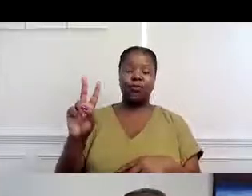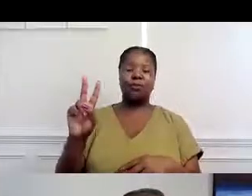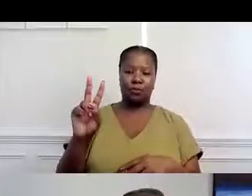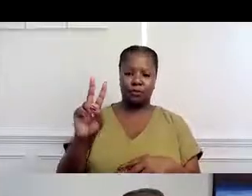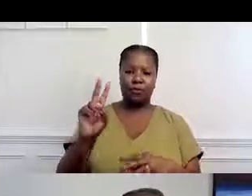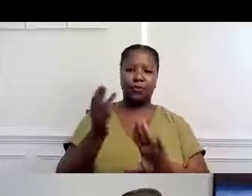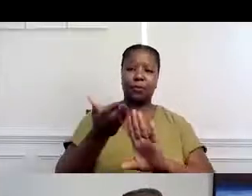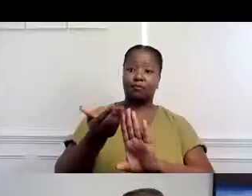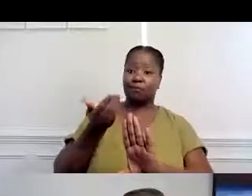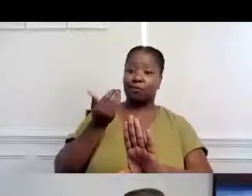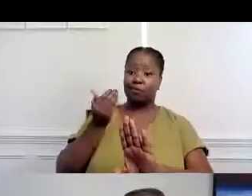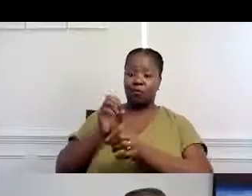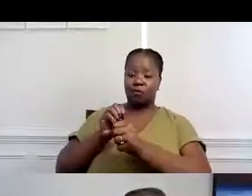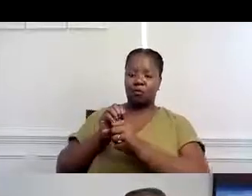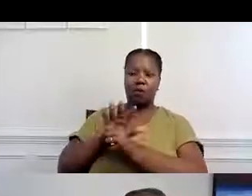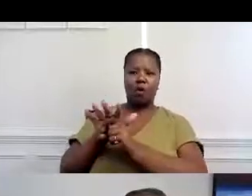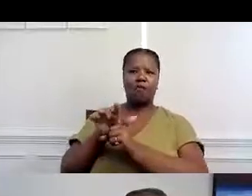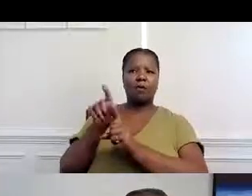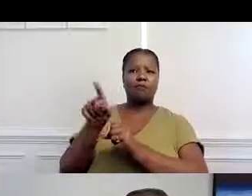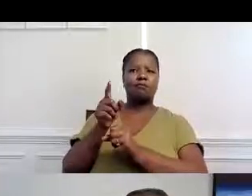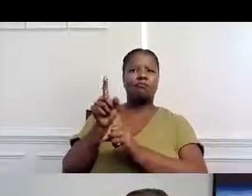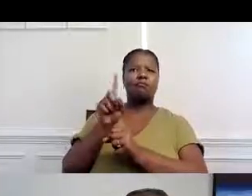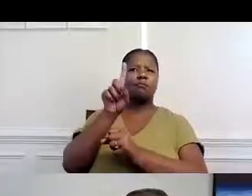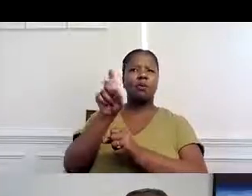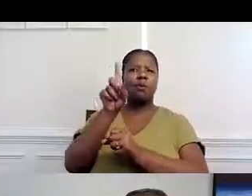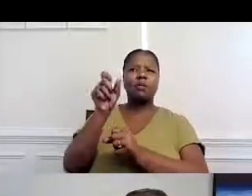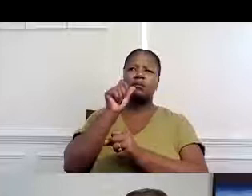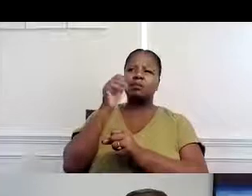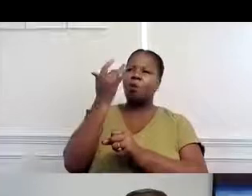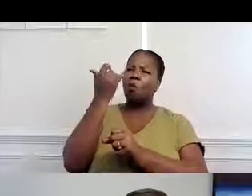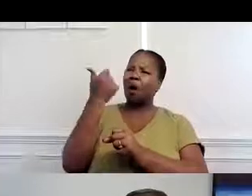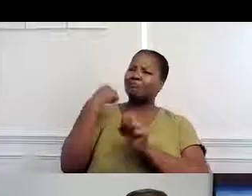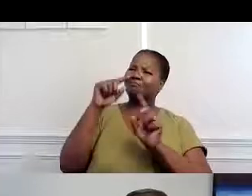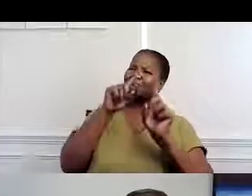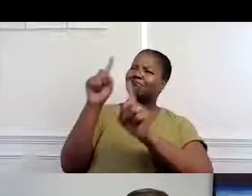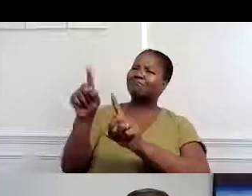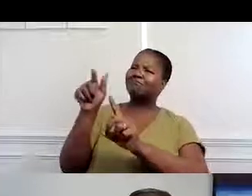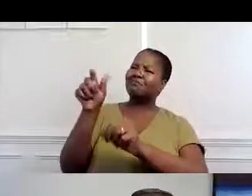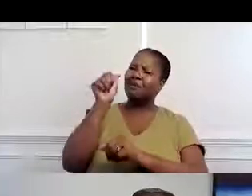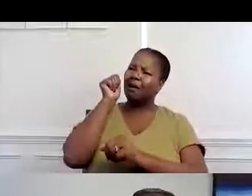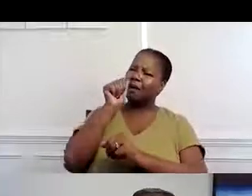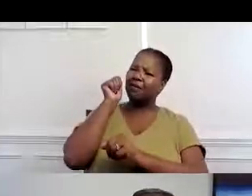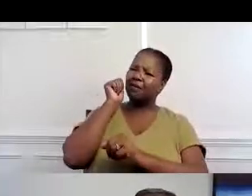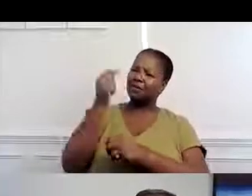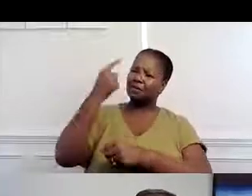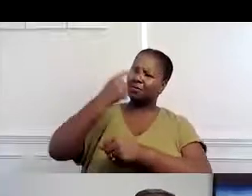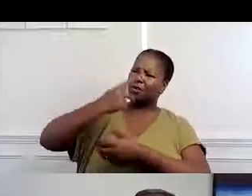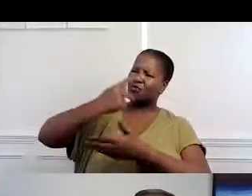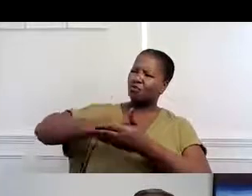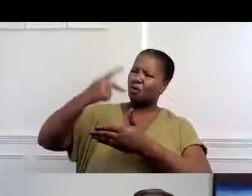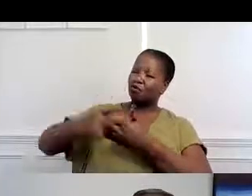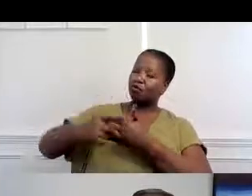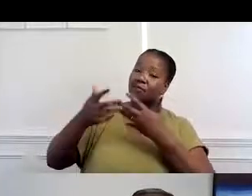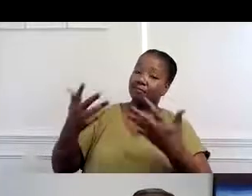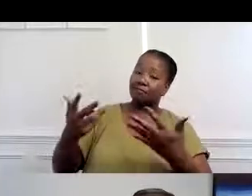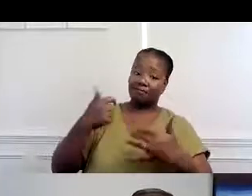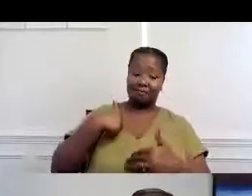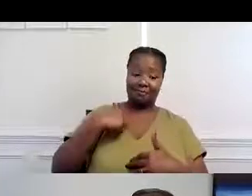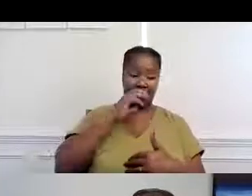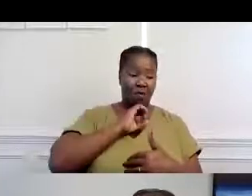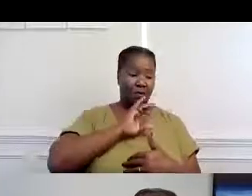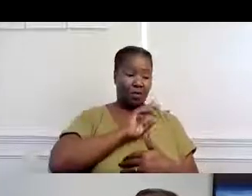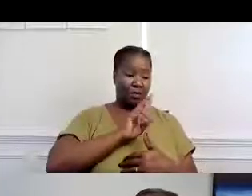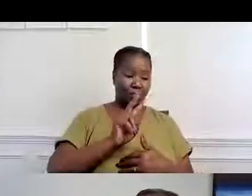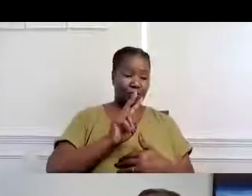es Kenneth. Kenneth tiene 82 años. Y antes de COVID, él siempre preguntaba por qué tenía que ver sus programas a diario.